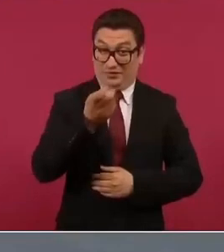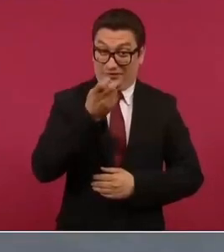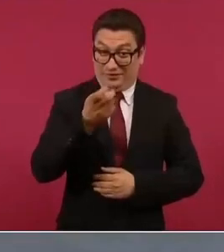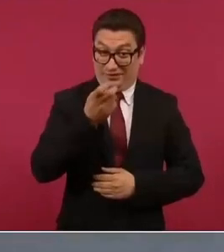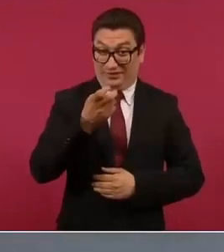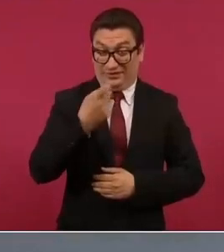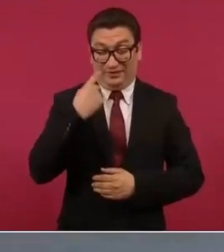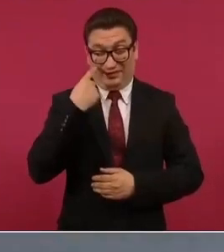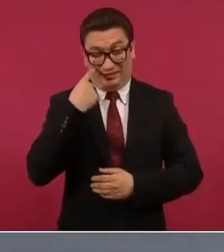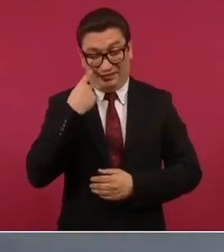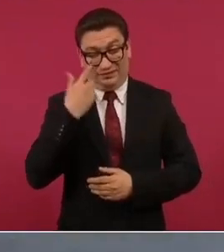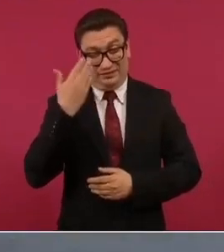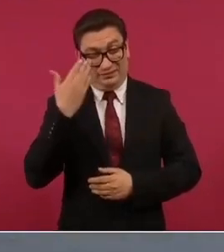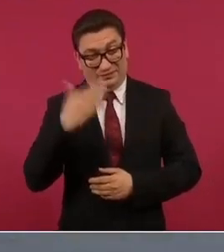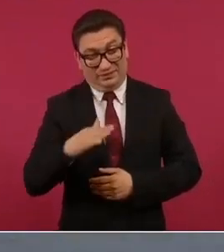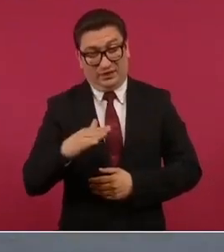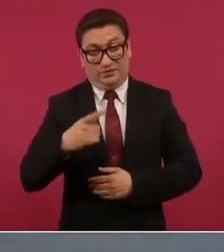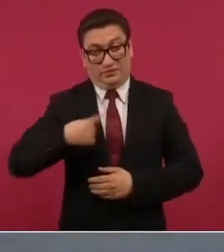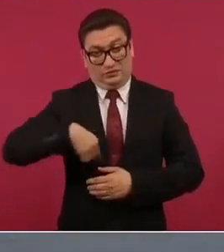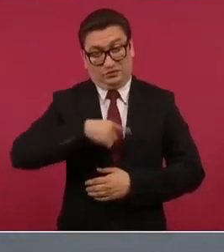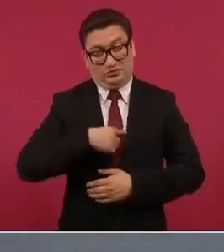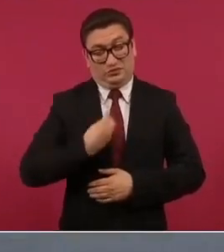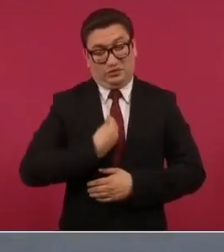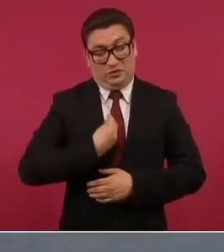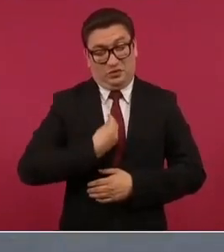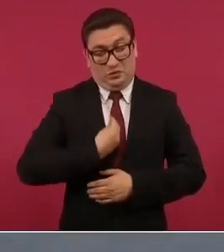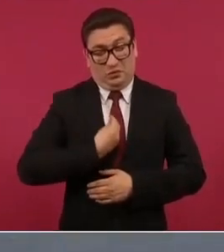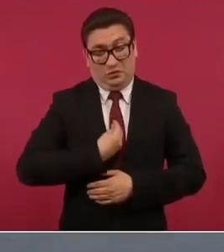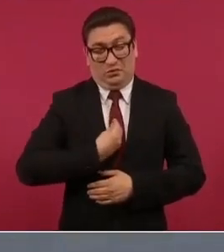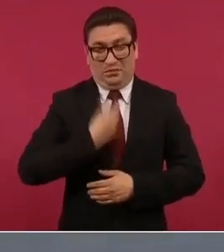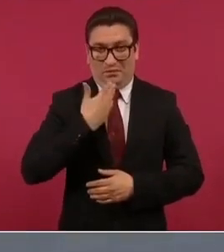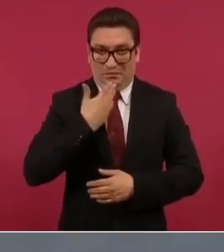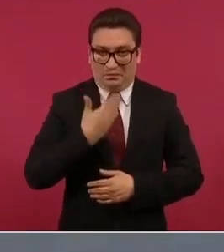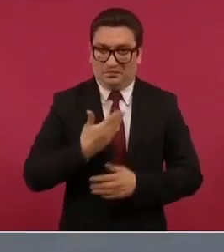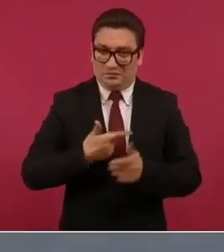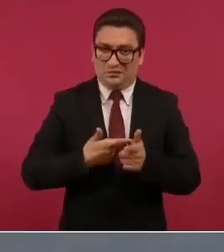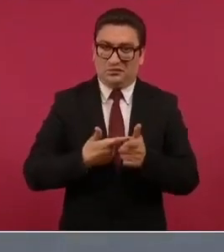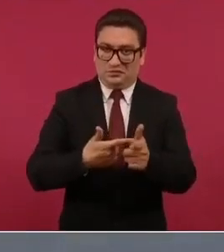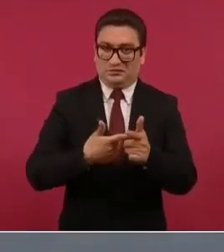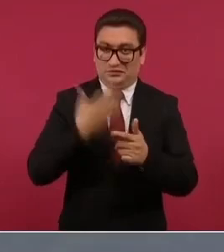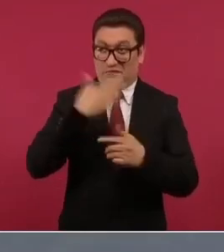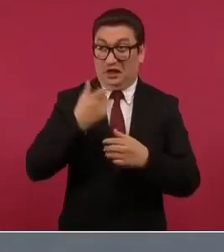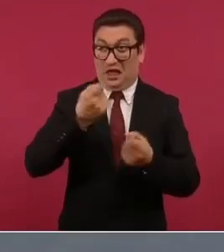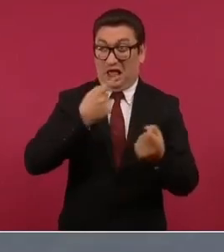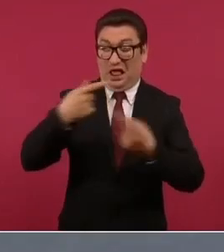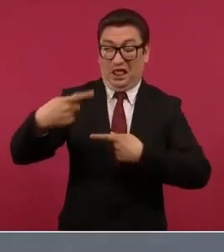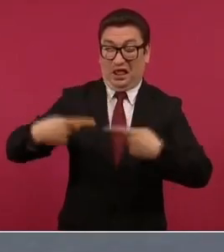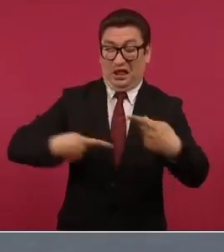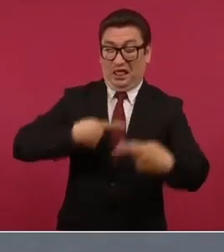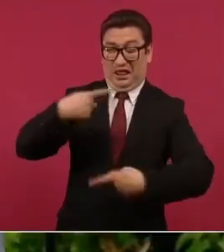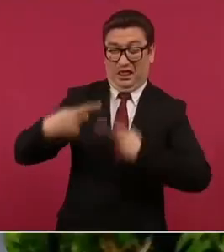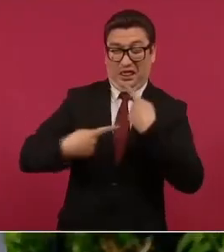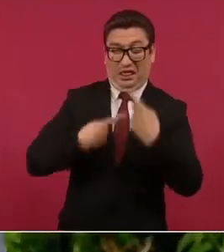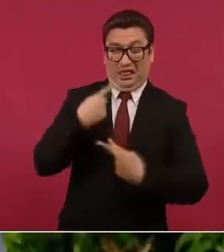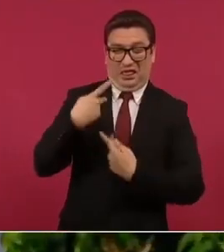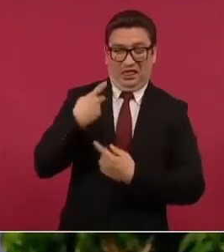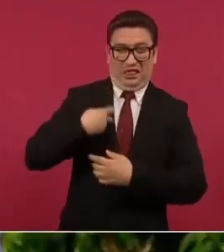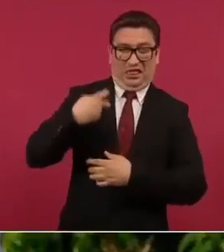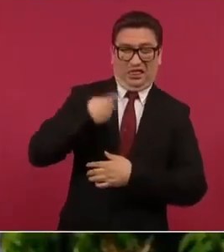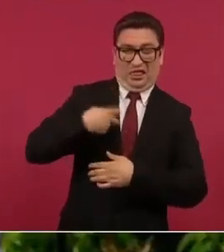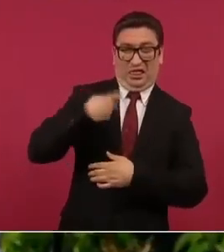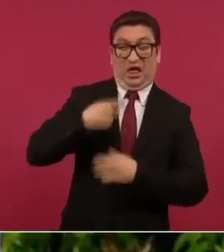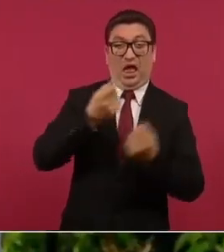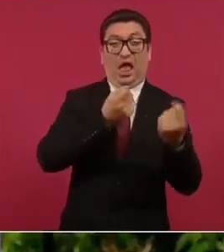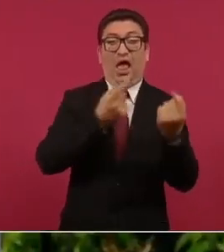negocio aguantar los cuestionamientos los